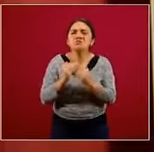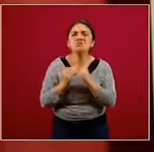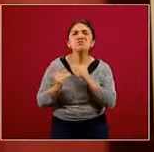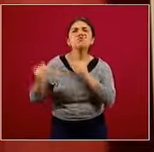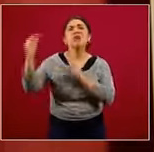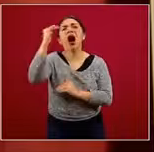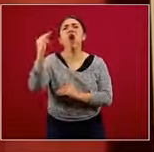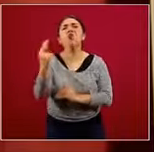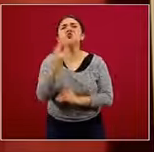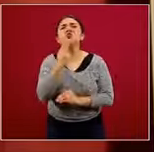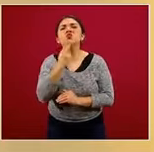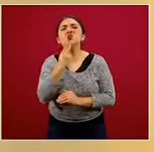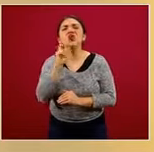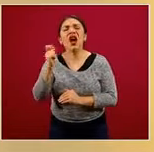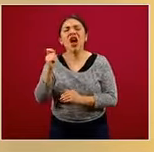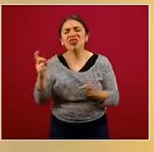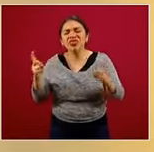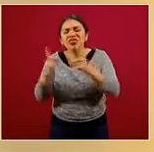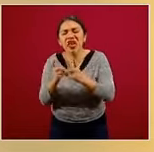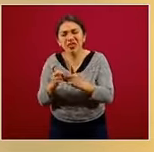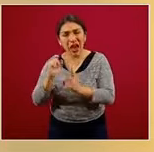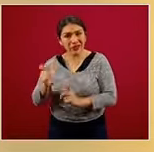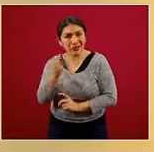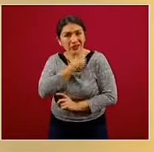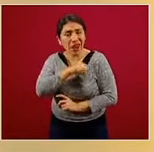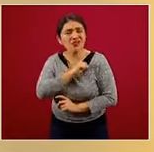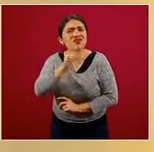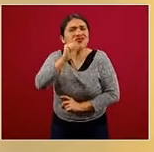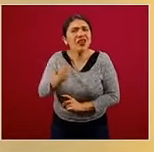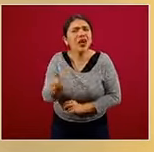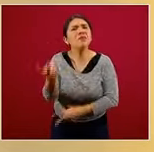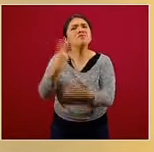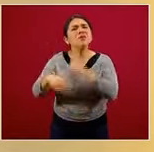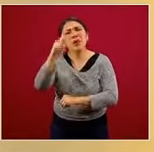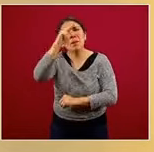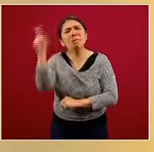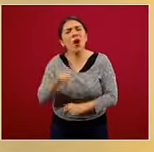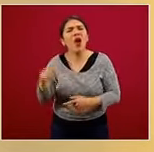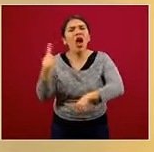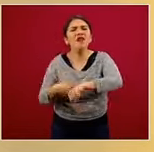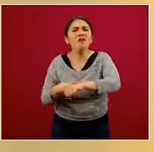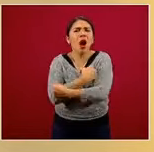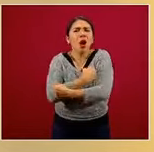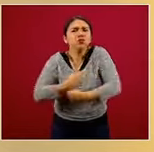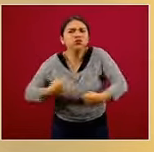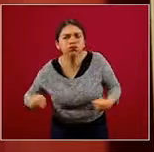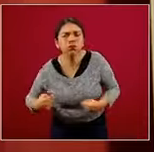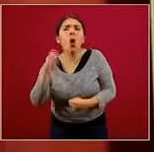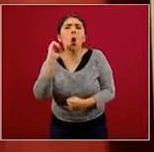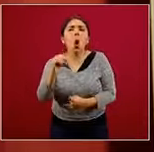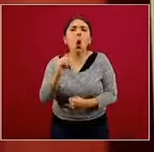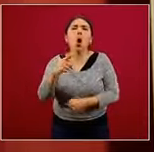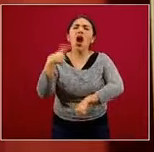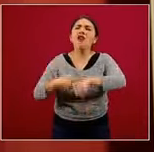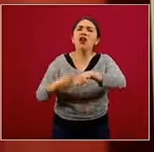en el consumo de dietas no saludables que generan obesidad, enfermedades no